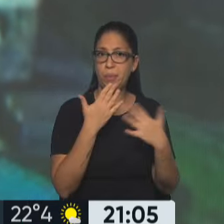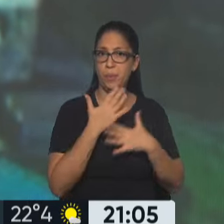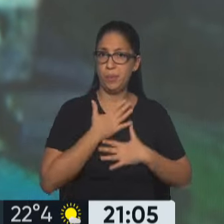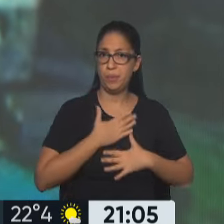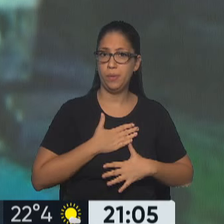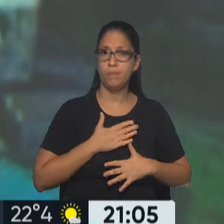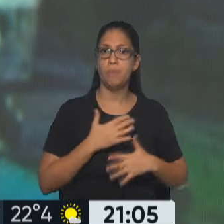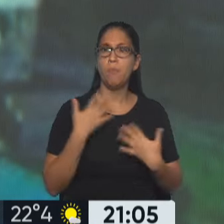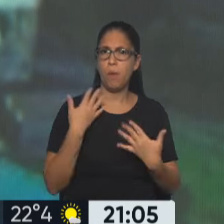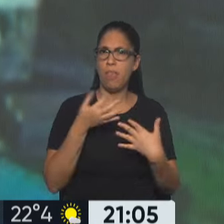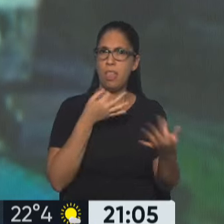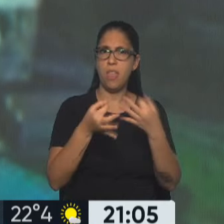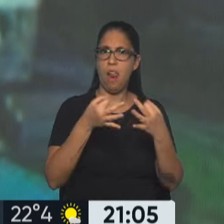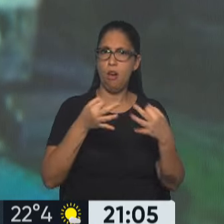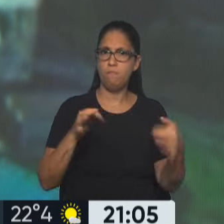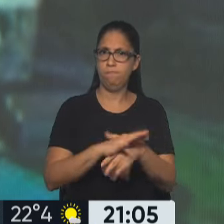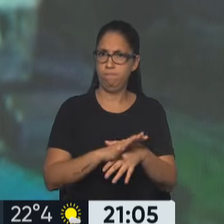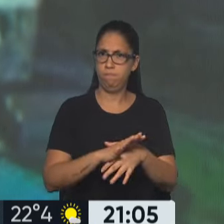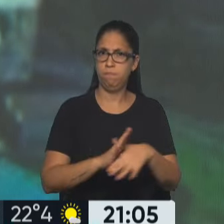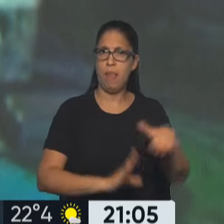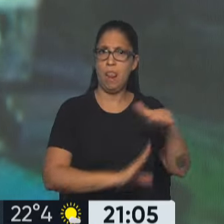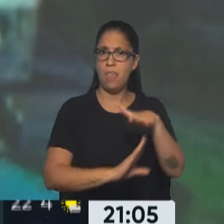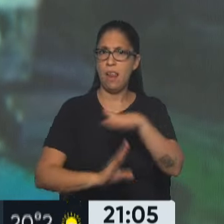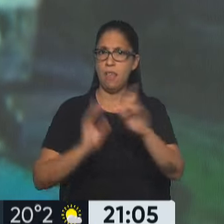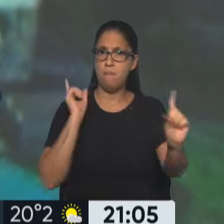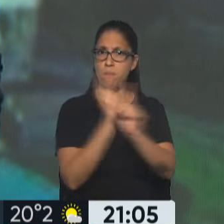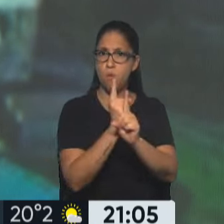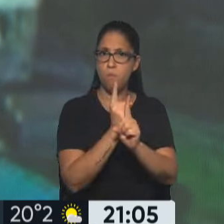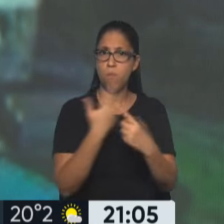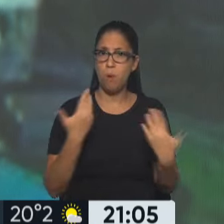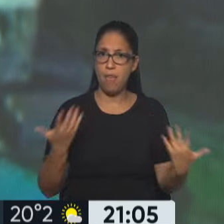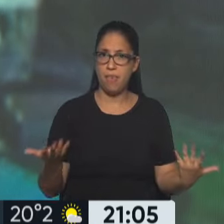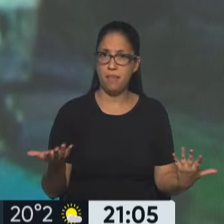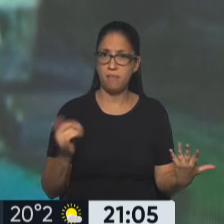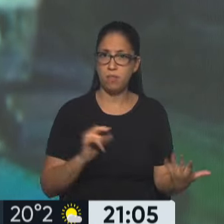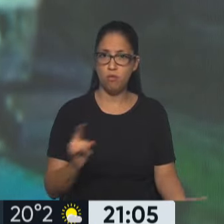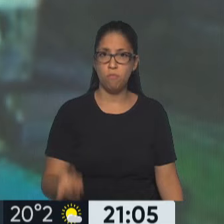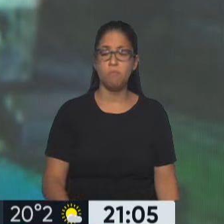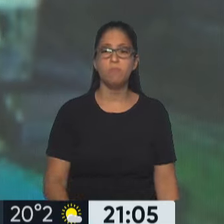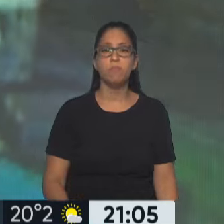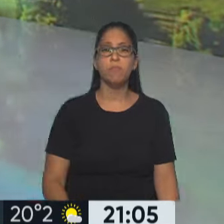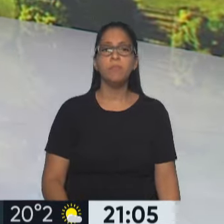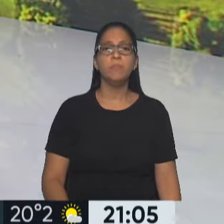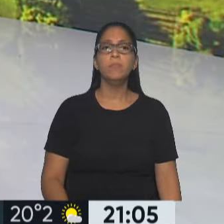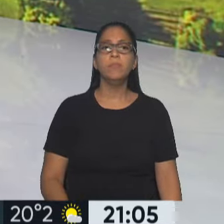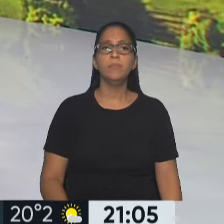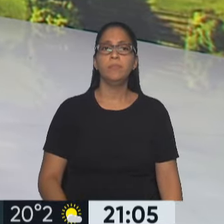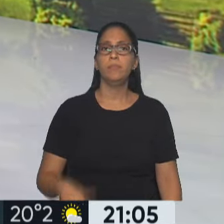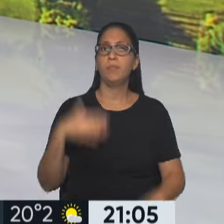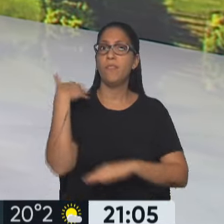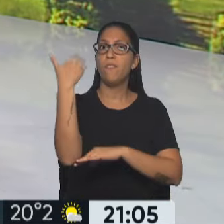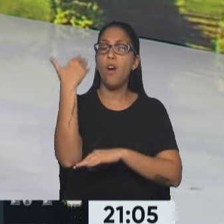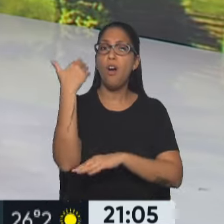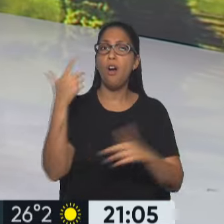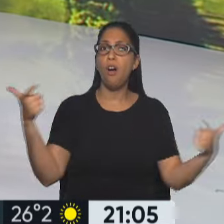posibilidades de un diálogo real con los mandatarios, y en este caso con Miley, de hacerles llegar estos planteos? Bueno, este foro tiene algo en